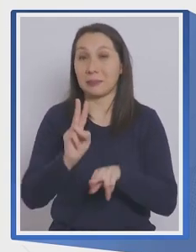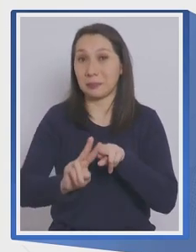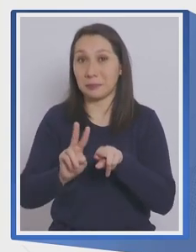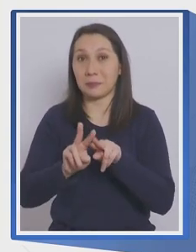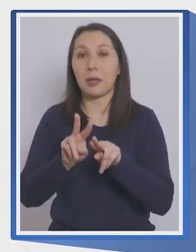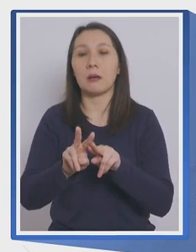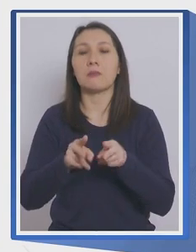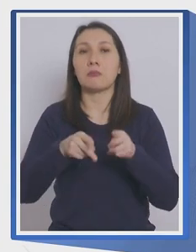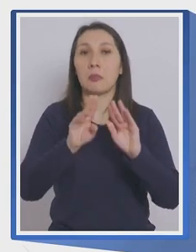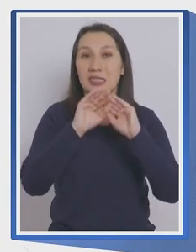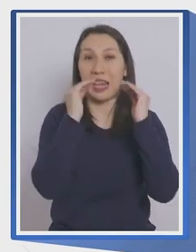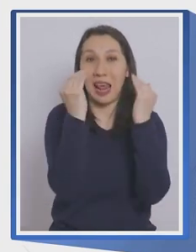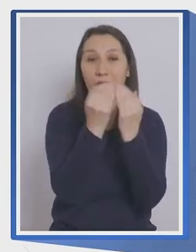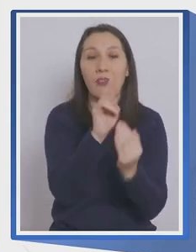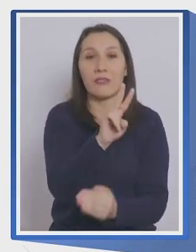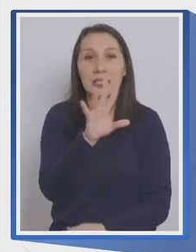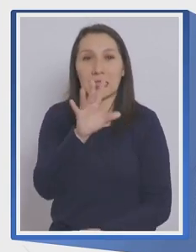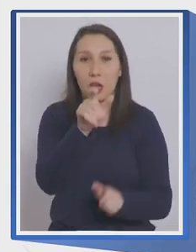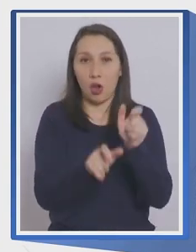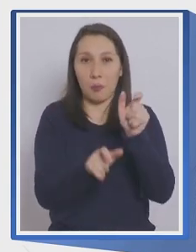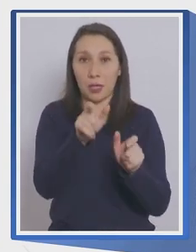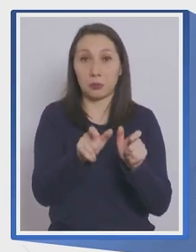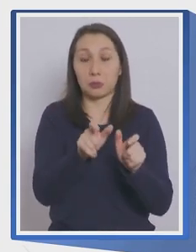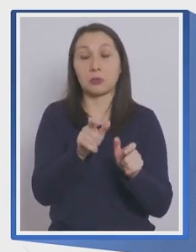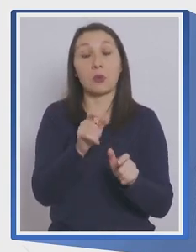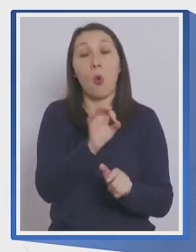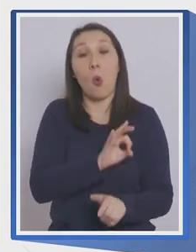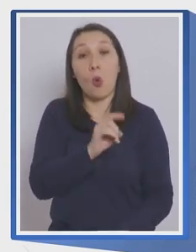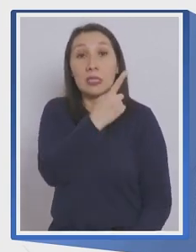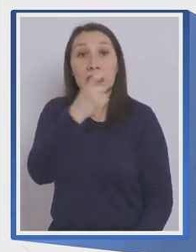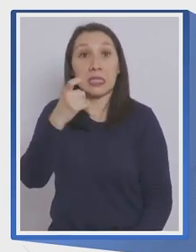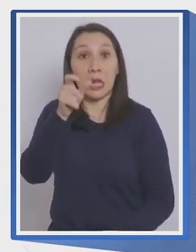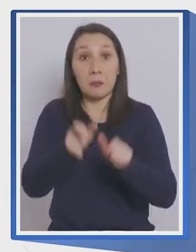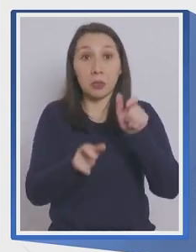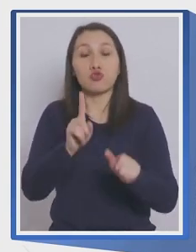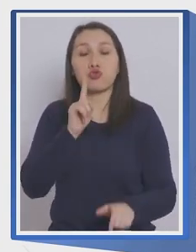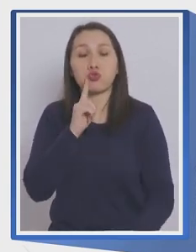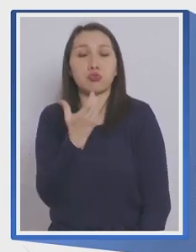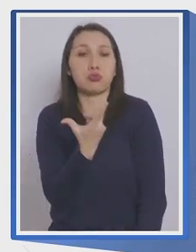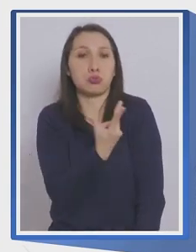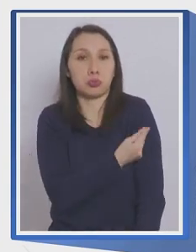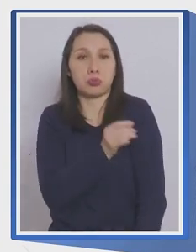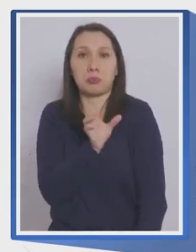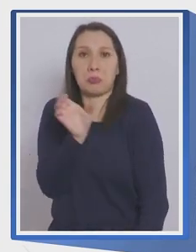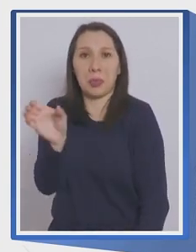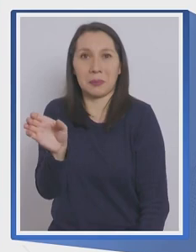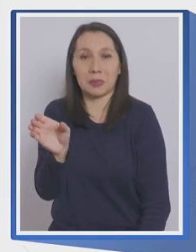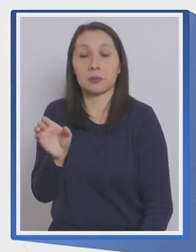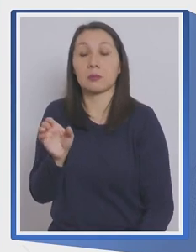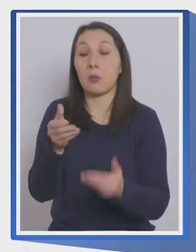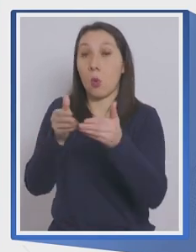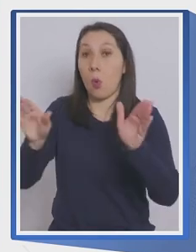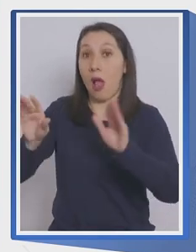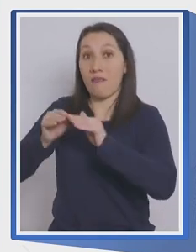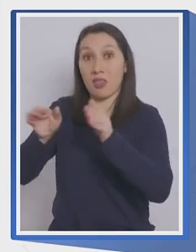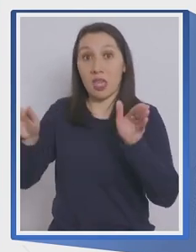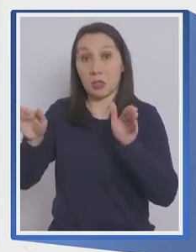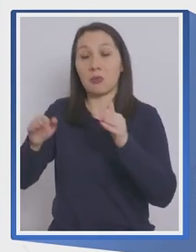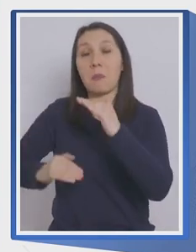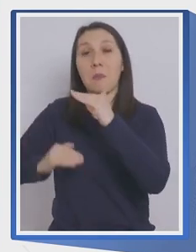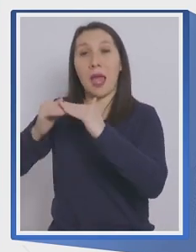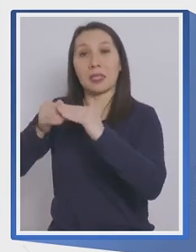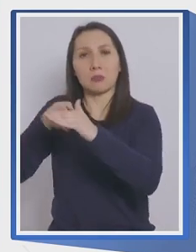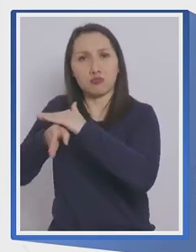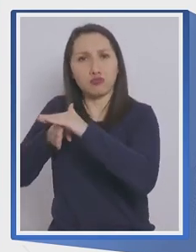permitirá un máximo de 25 personas o 100 personas si todos cuentan con su pase de movilidad. En espacios abiertos, el aforo máximo